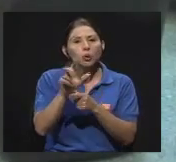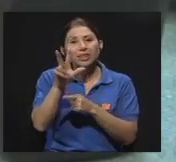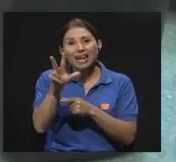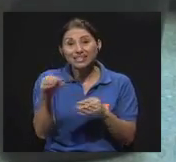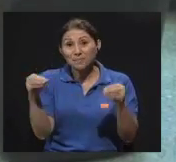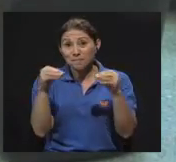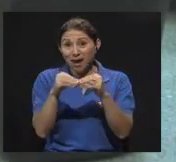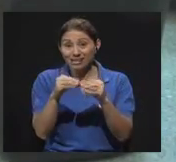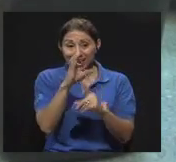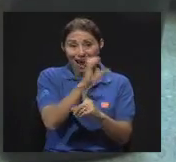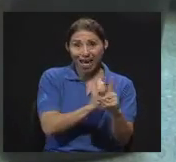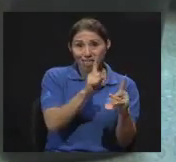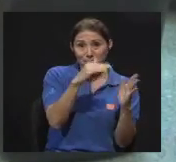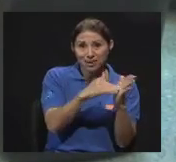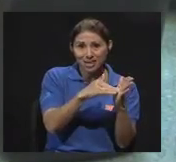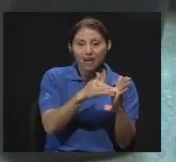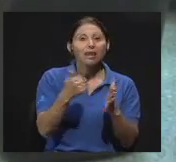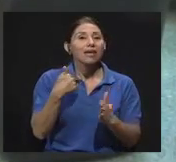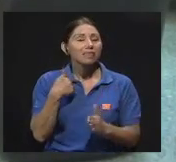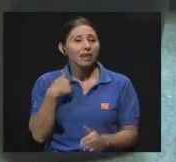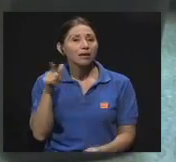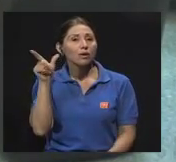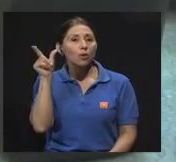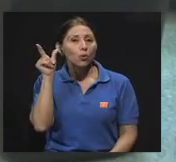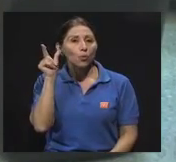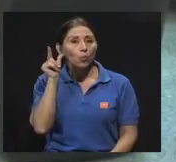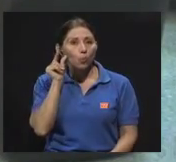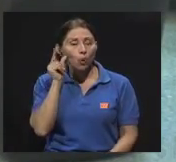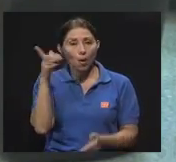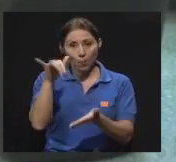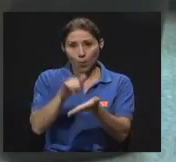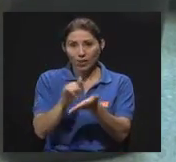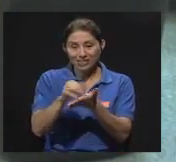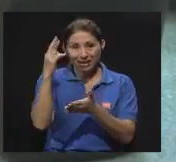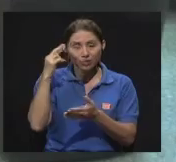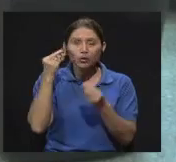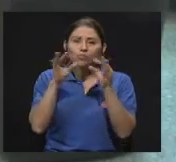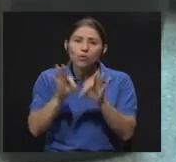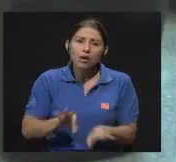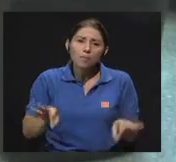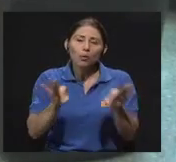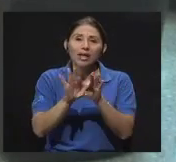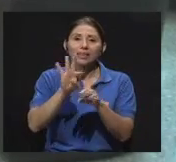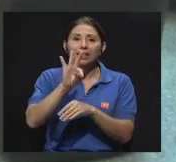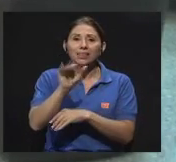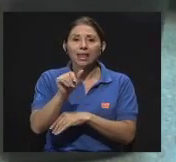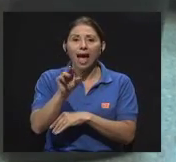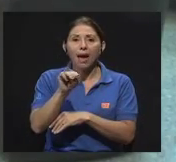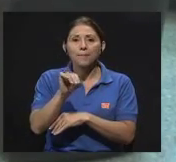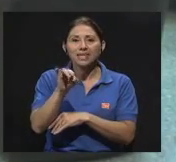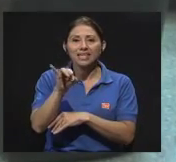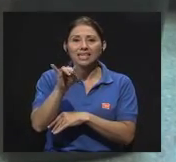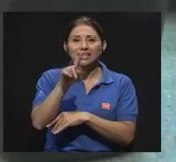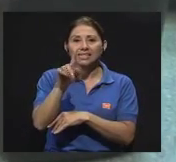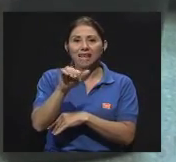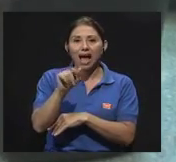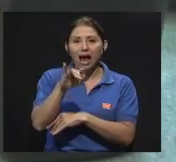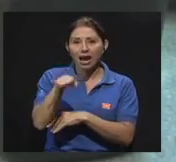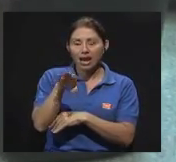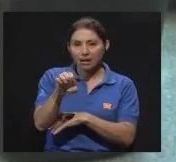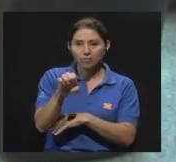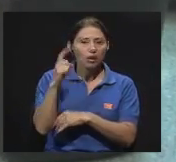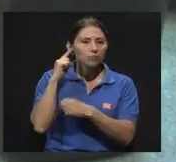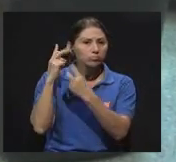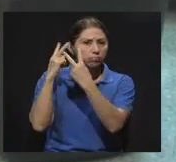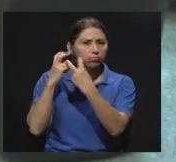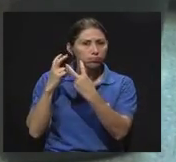algún grado de pérdida importante. Entonces por esa razón es tan importante el examen este del tamizaje auditivo neonatal, que ya poco